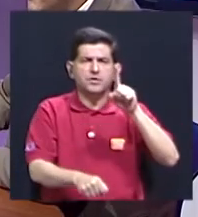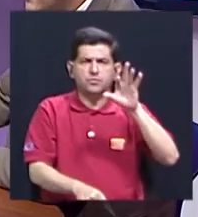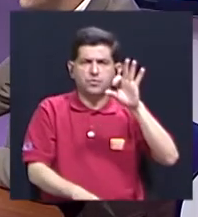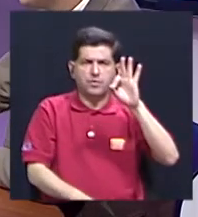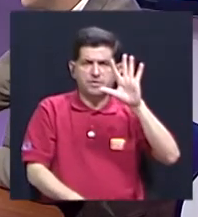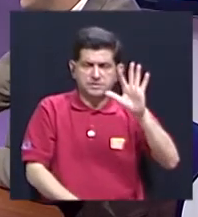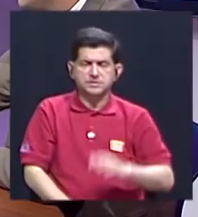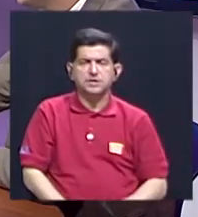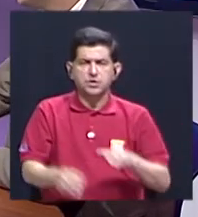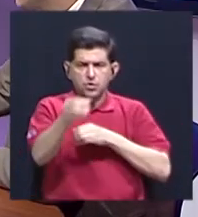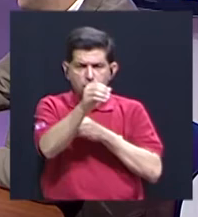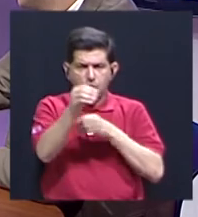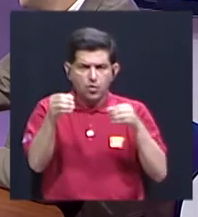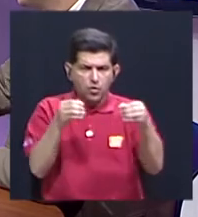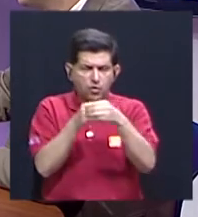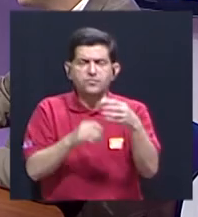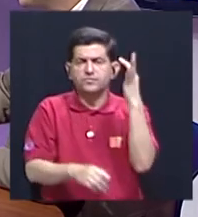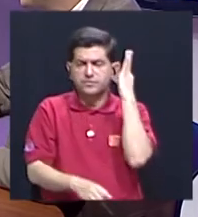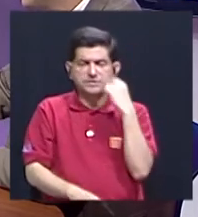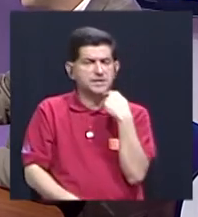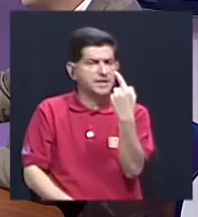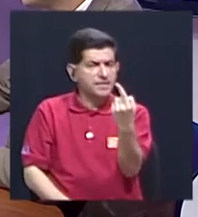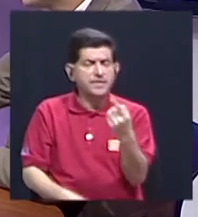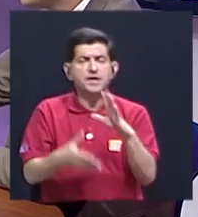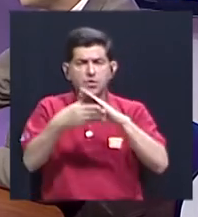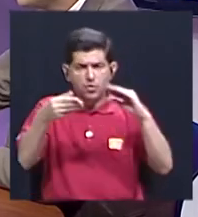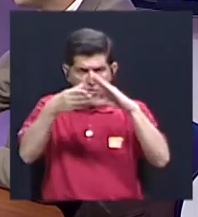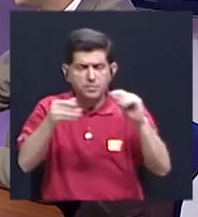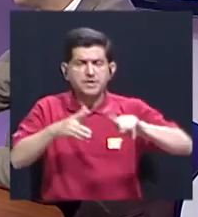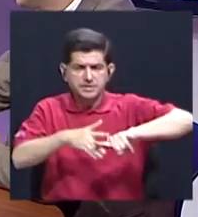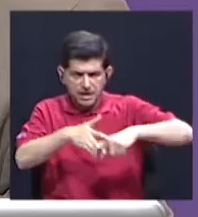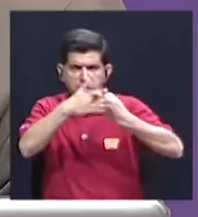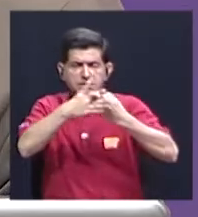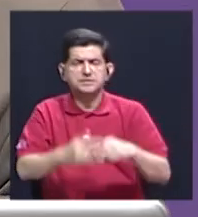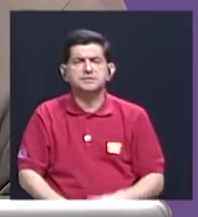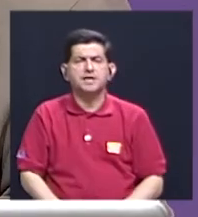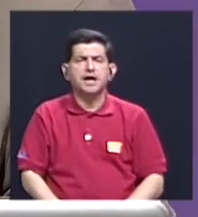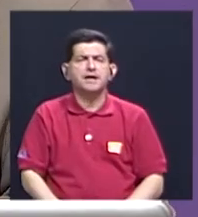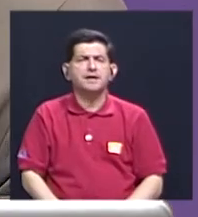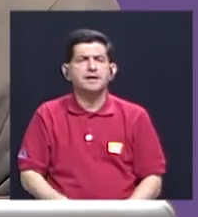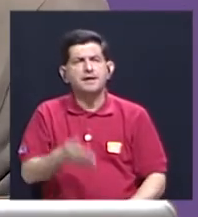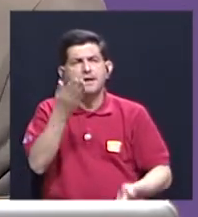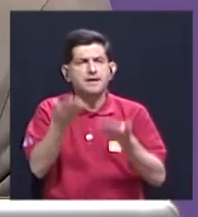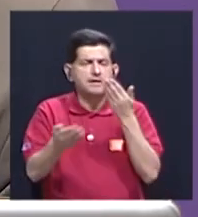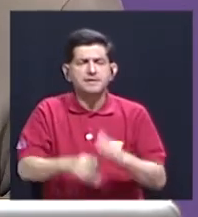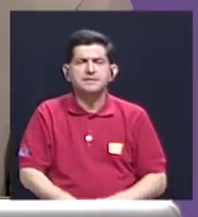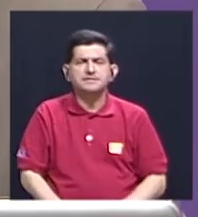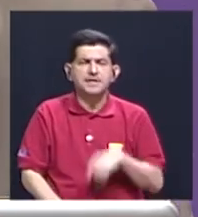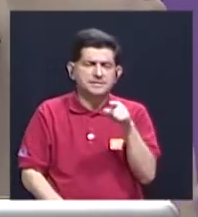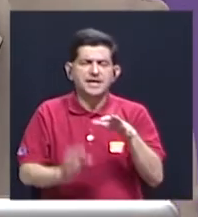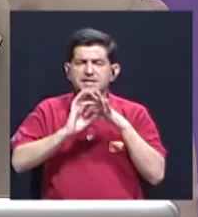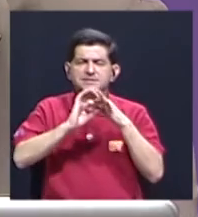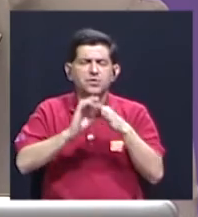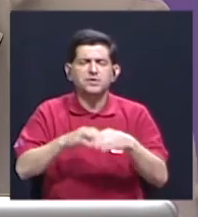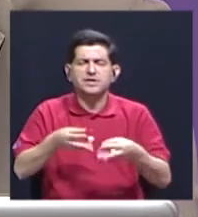la mujer, e inclusive usted ahora hacía un comentario al arranque donde nos hablaba de que la unidad de alguna manera se extinguió, que no